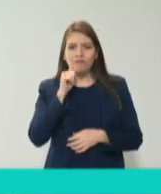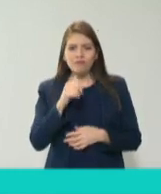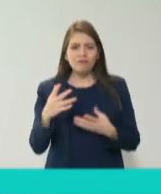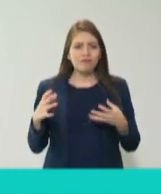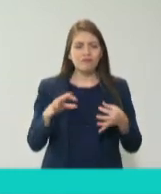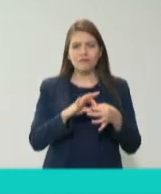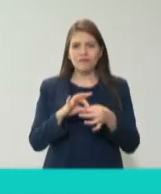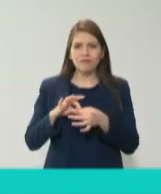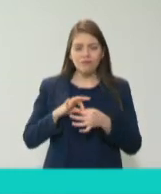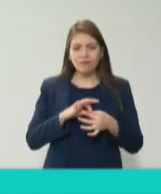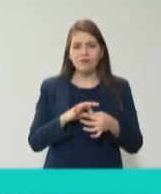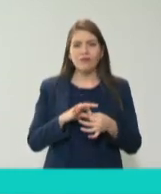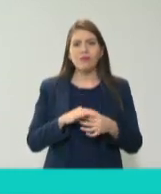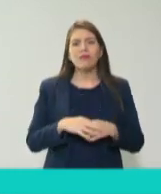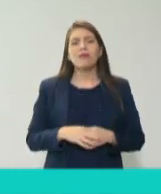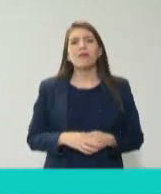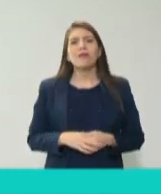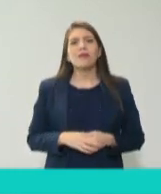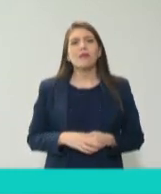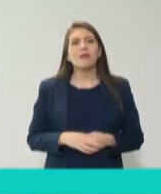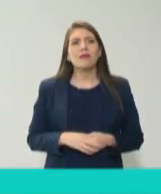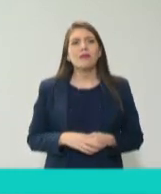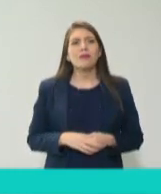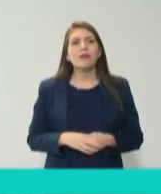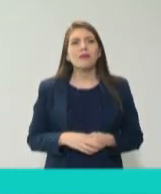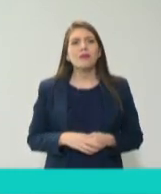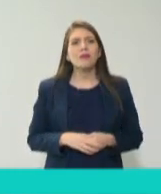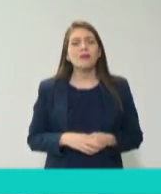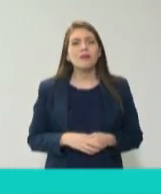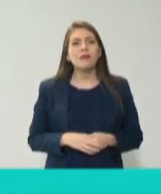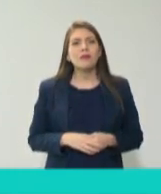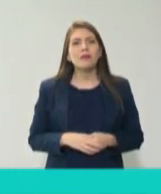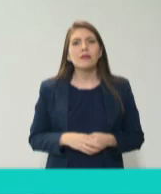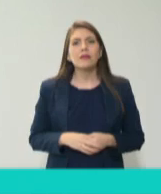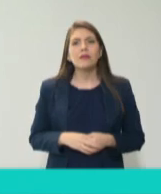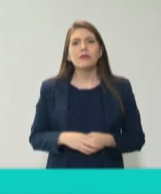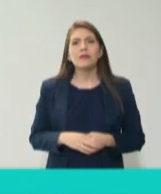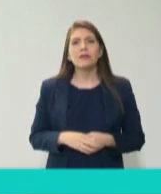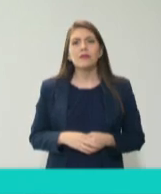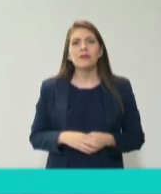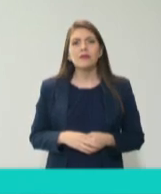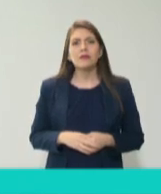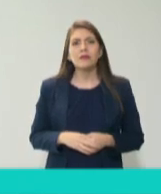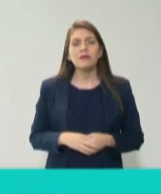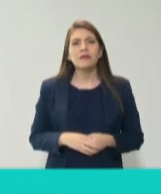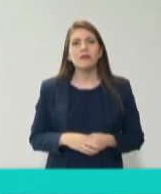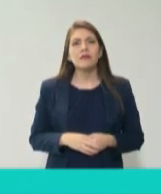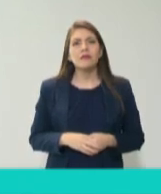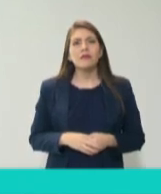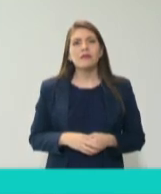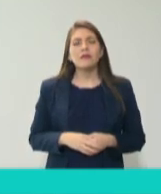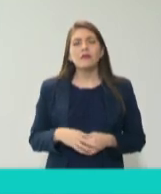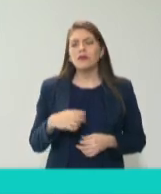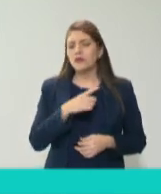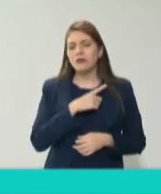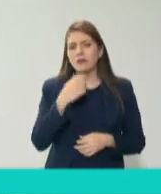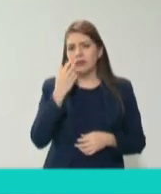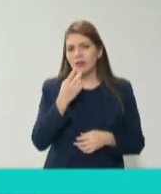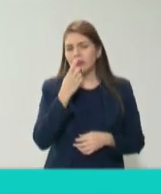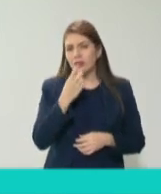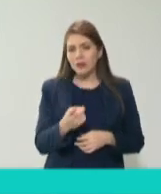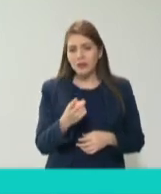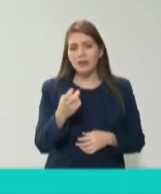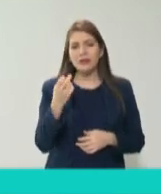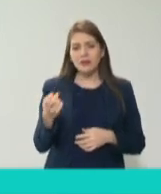alguna vez trabajé en el IFAI. Bueno, pues lo que yo quiero decirles es que todas